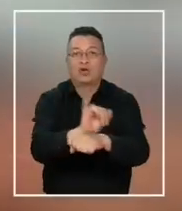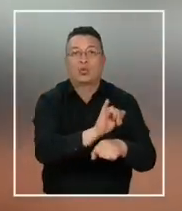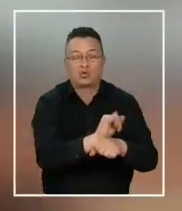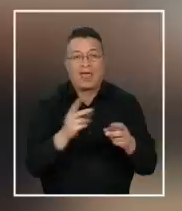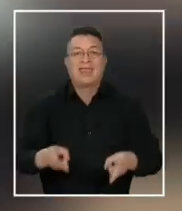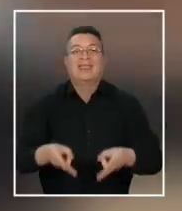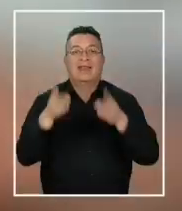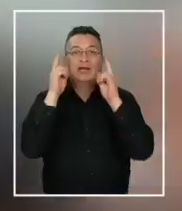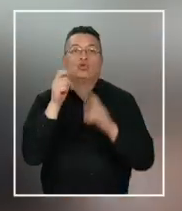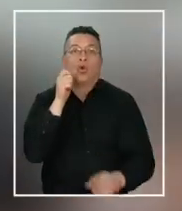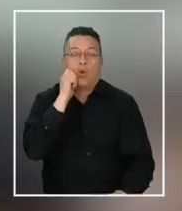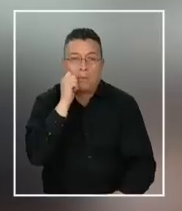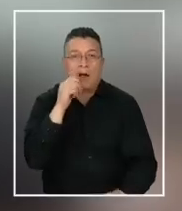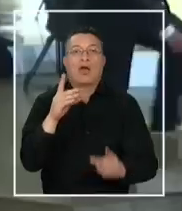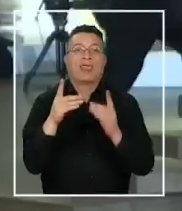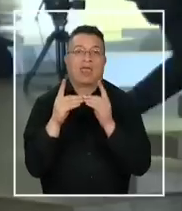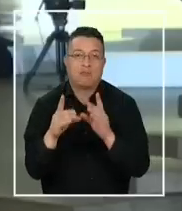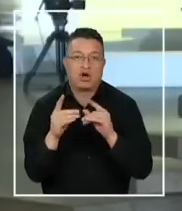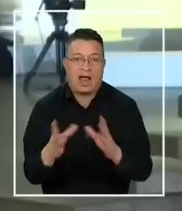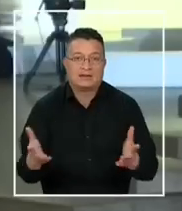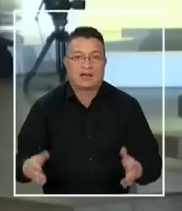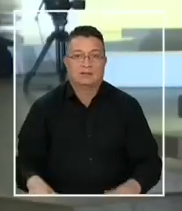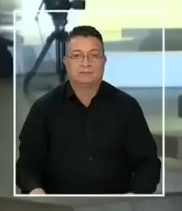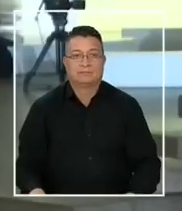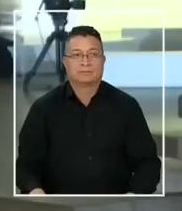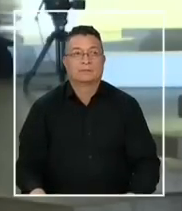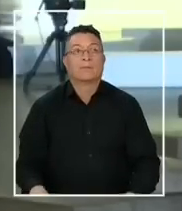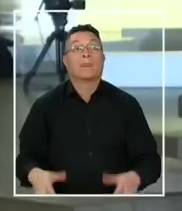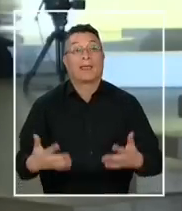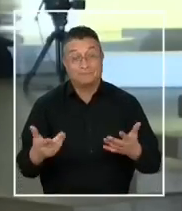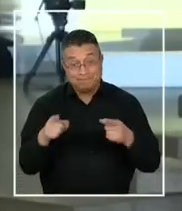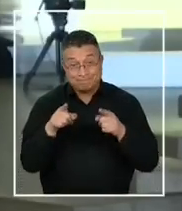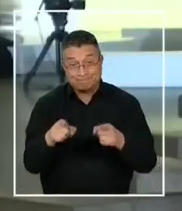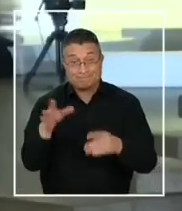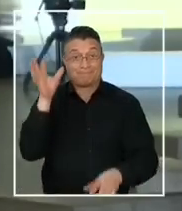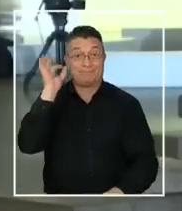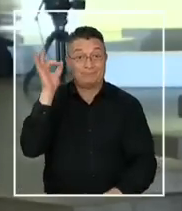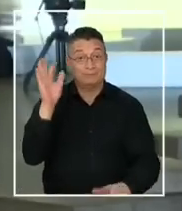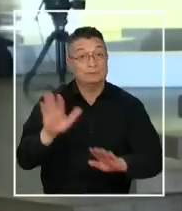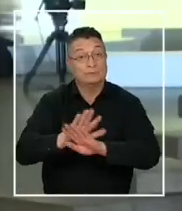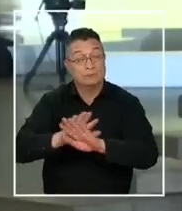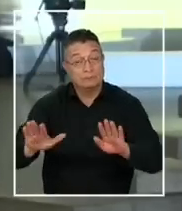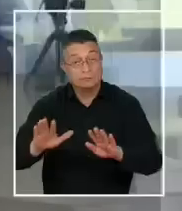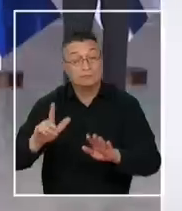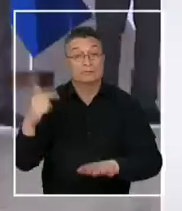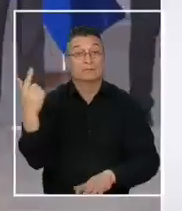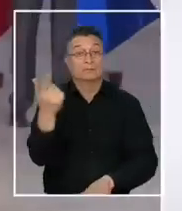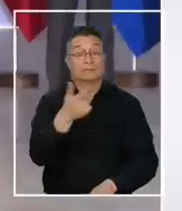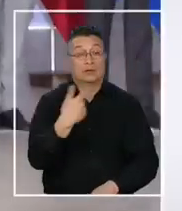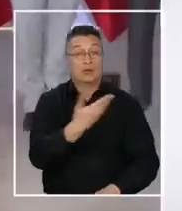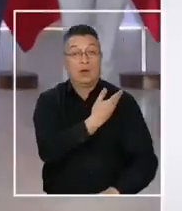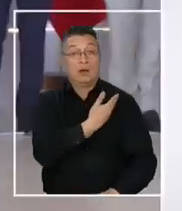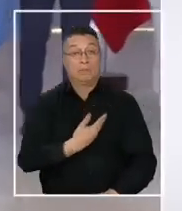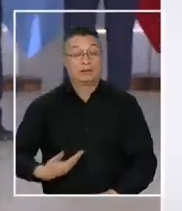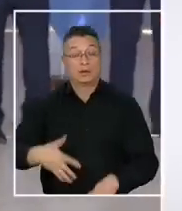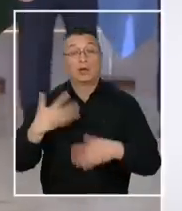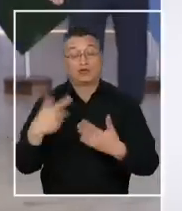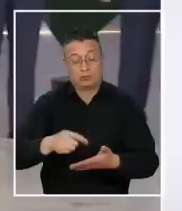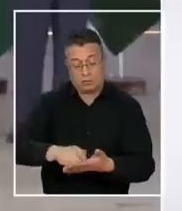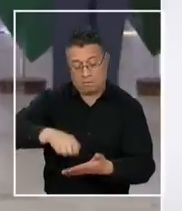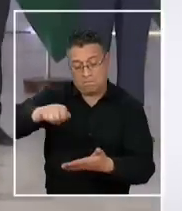a los derechos humanos y a la democracia. Sí, tras esta reunión, finalmente, los líderes suscribieron una declaración